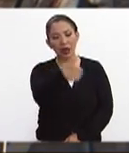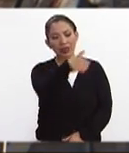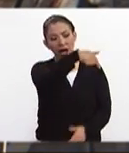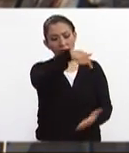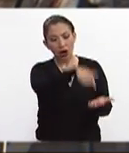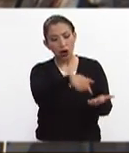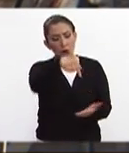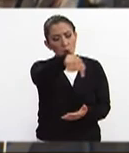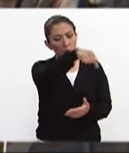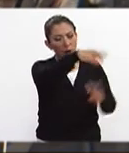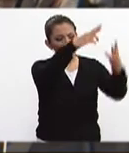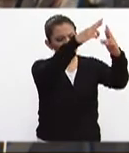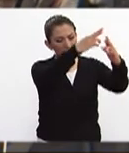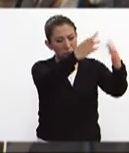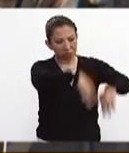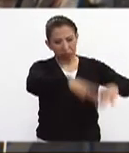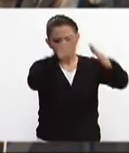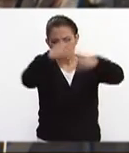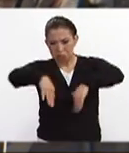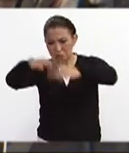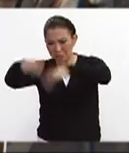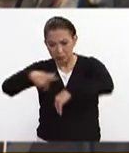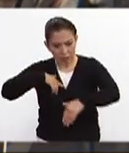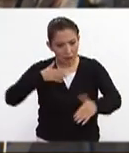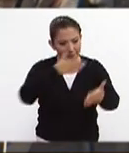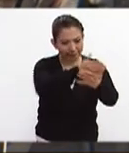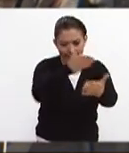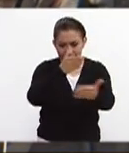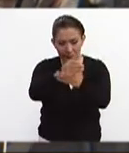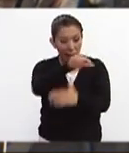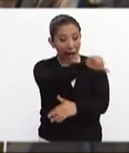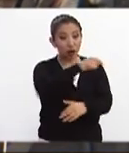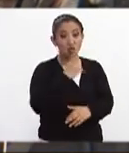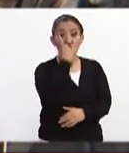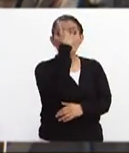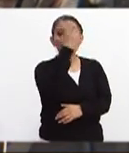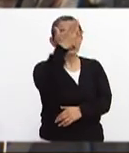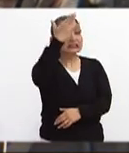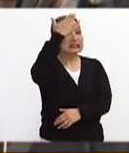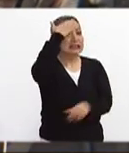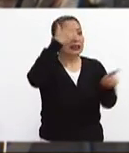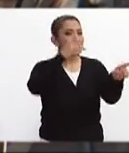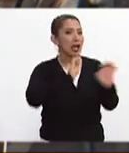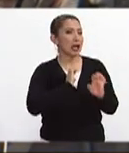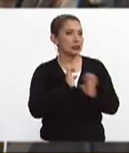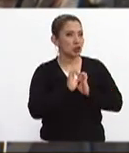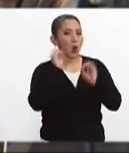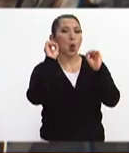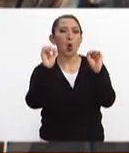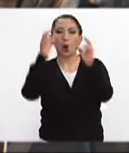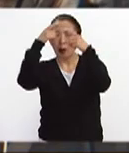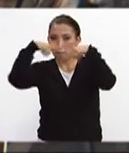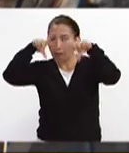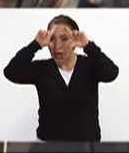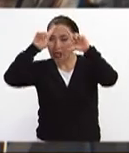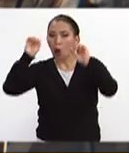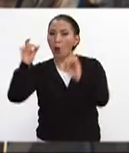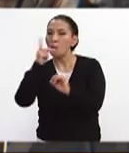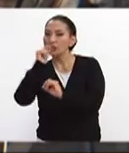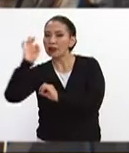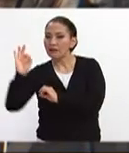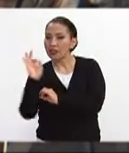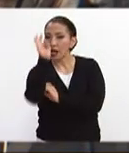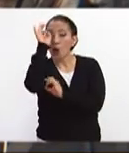colapso, a lo que se acude, hay un mando, ya sea del Ejército, la Marina, Policía Federal